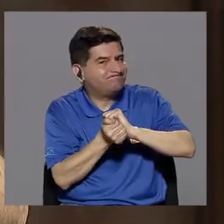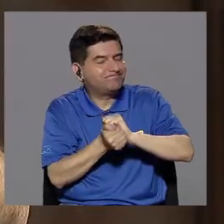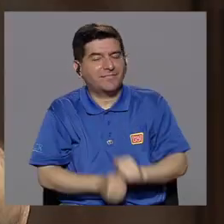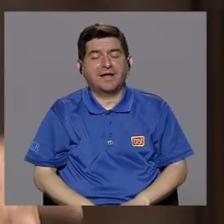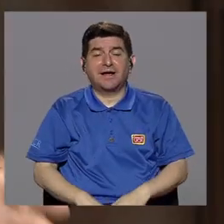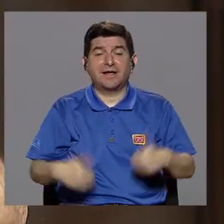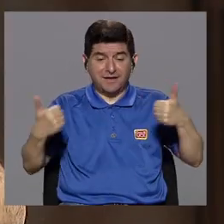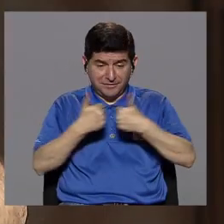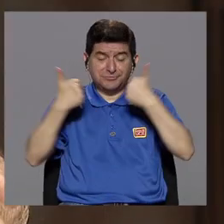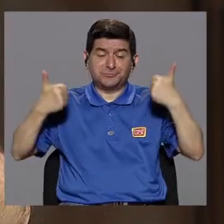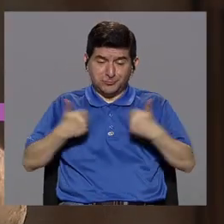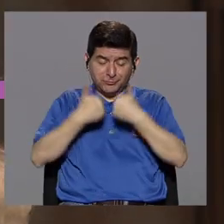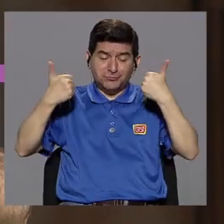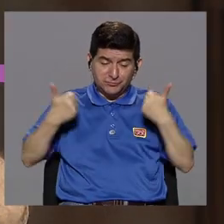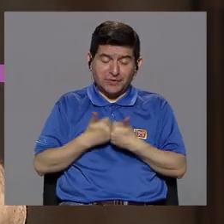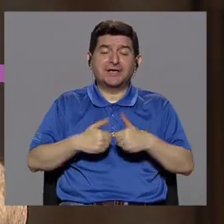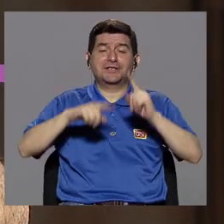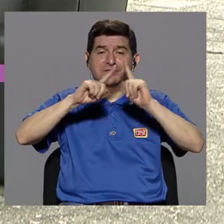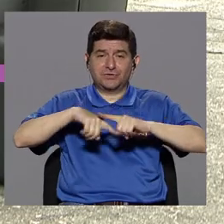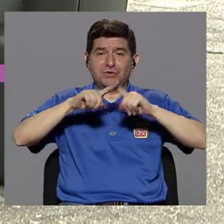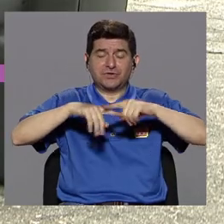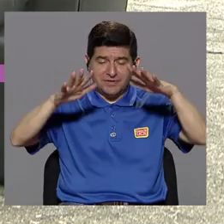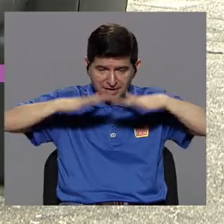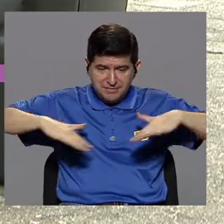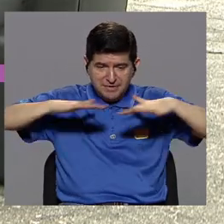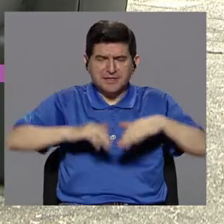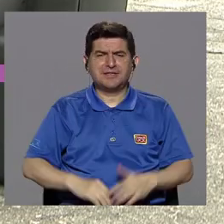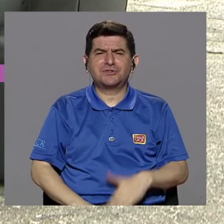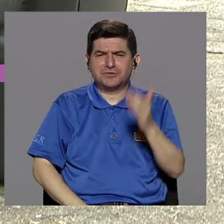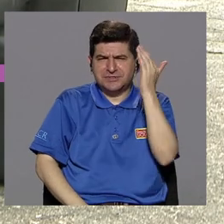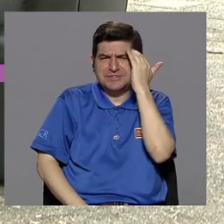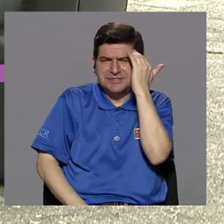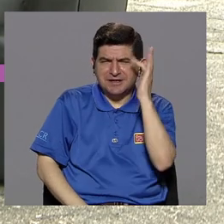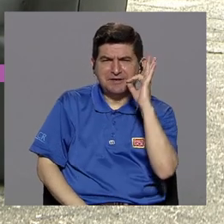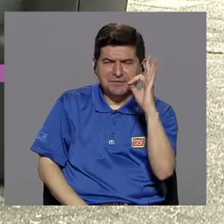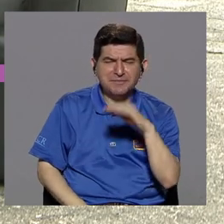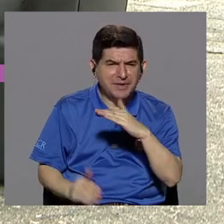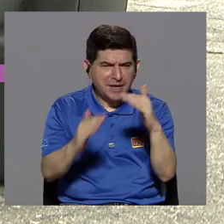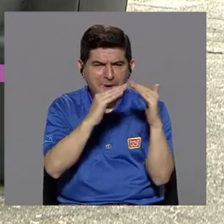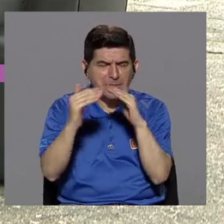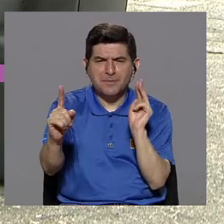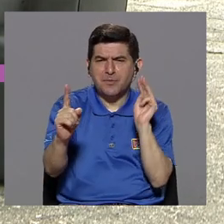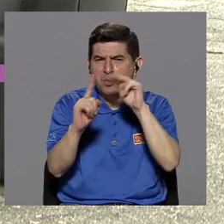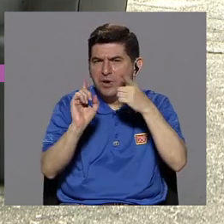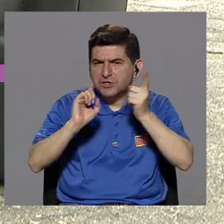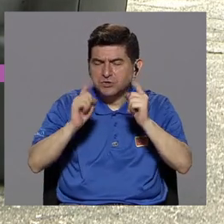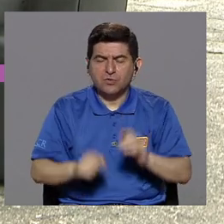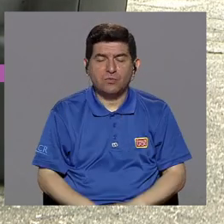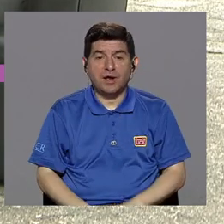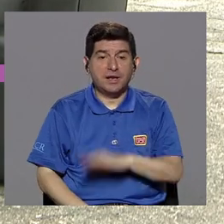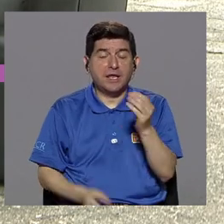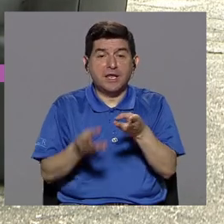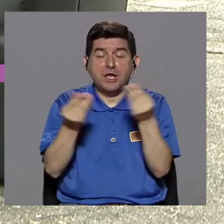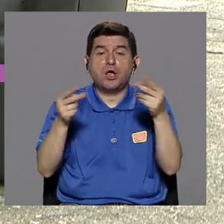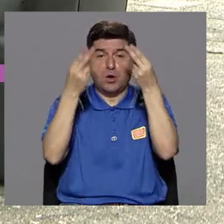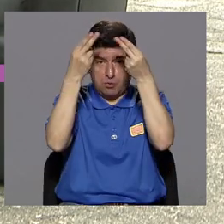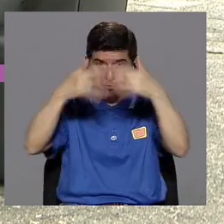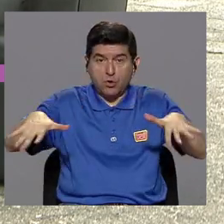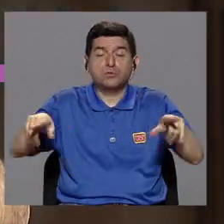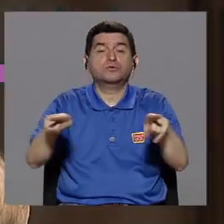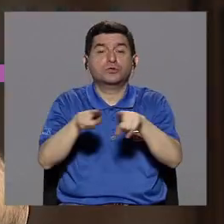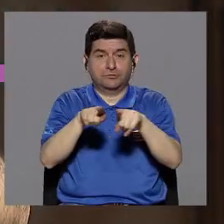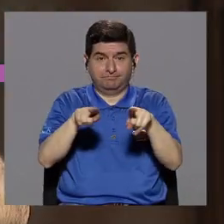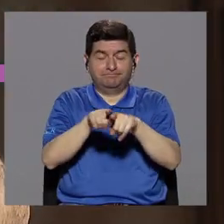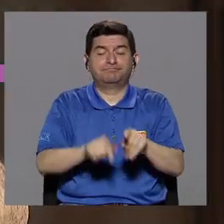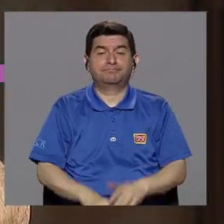es un desafío, de acuerdo al medio donde... Leer muy bien la población meta. Y para la producción en internet, pues también tenemos